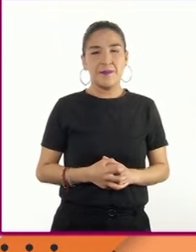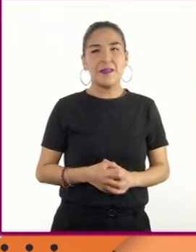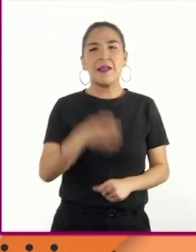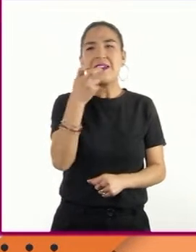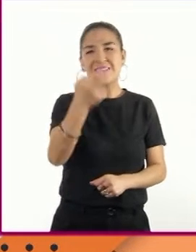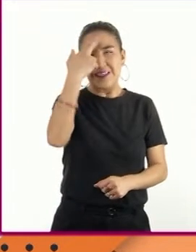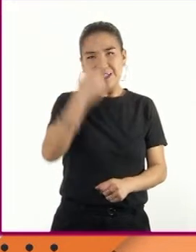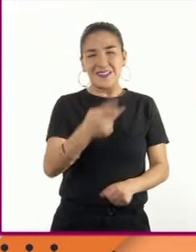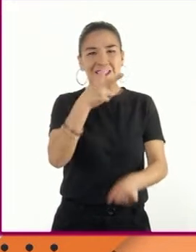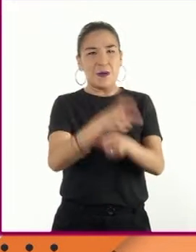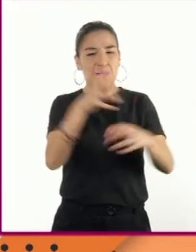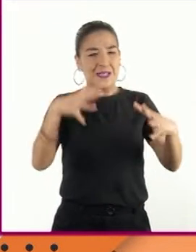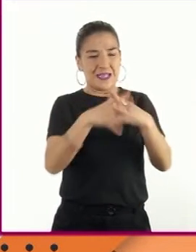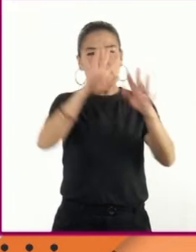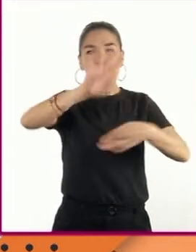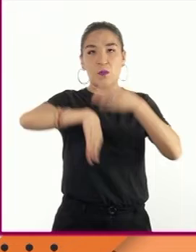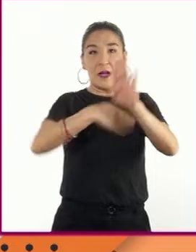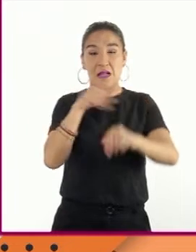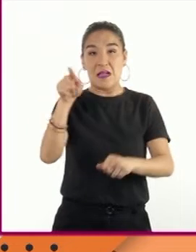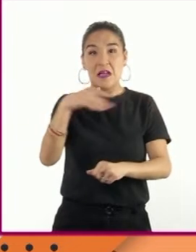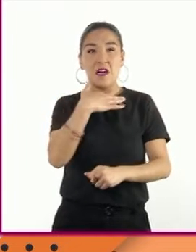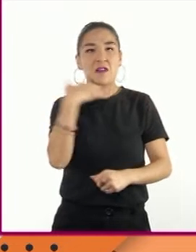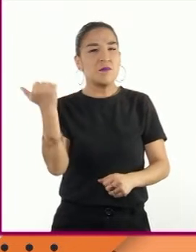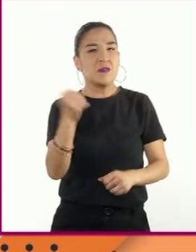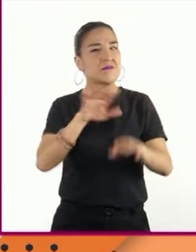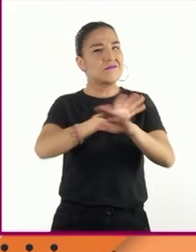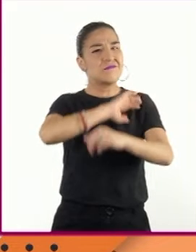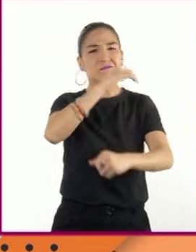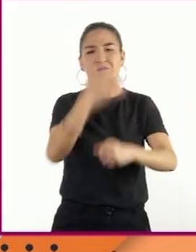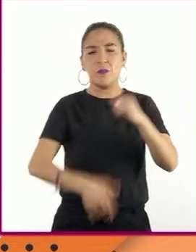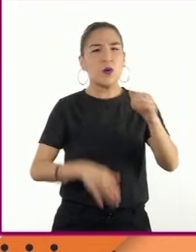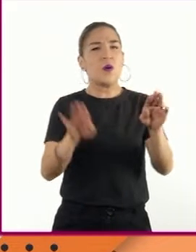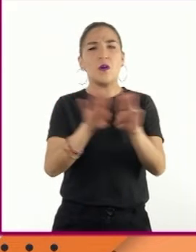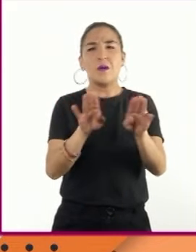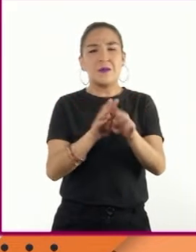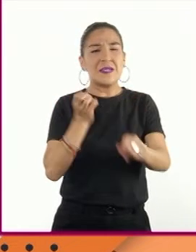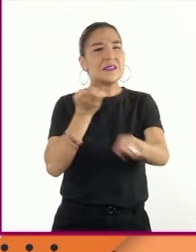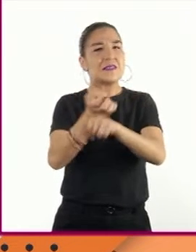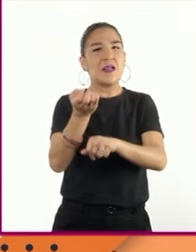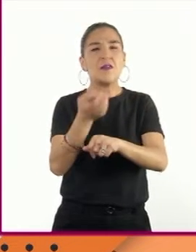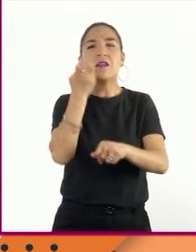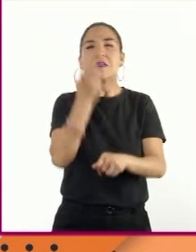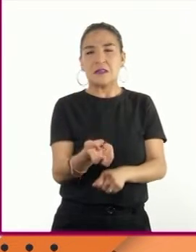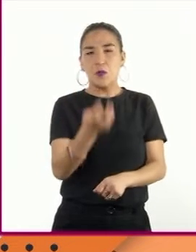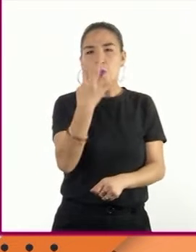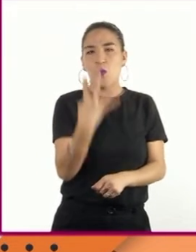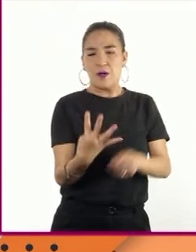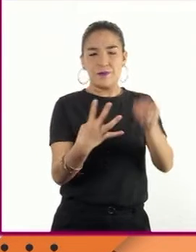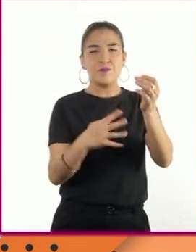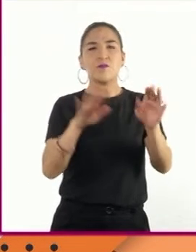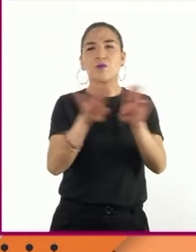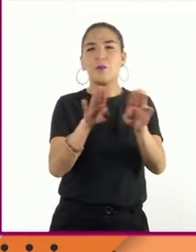Mundial, Alemania desaparece como Estado y se divide en cuatro zonas de ocupación. Francesa,